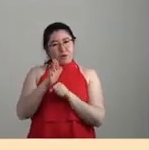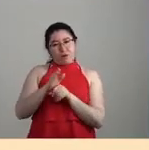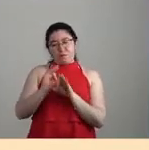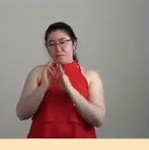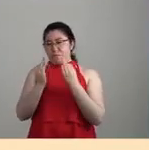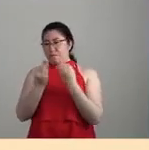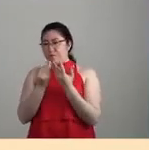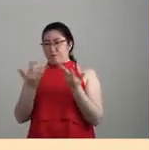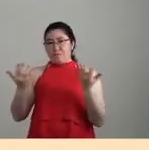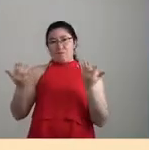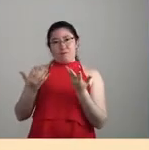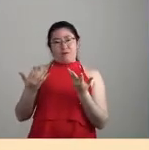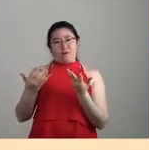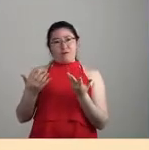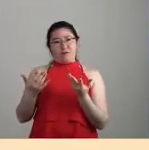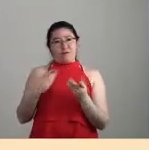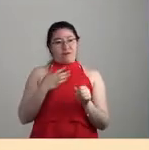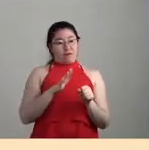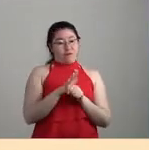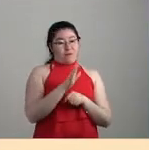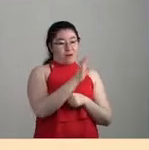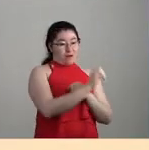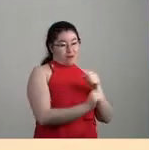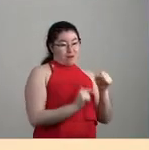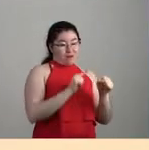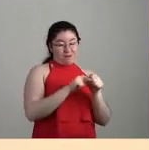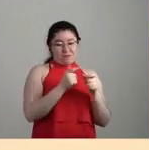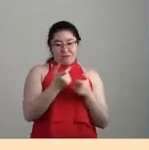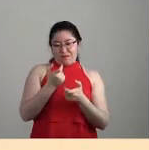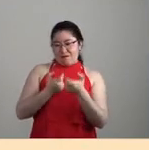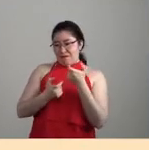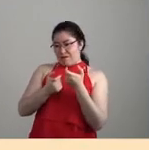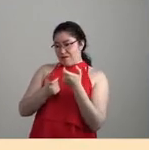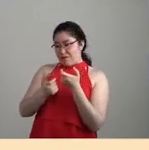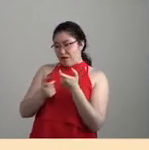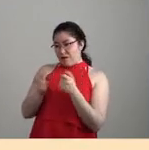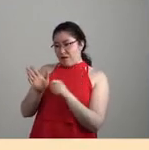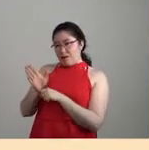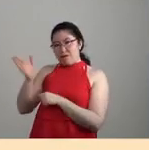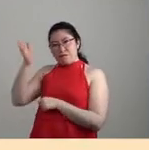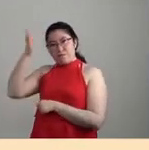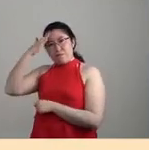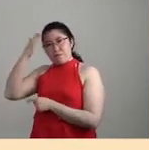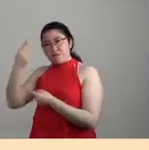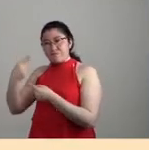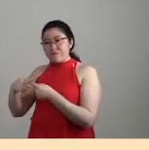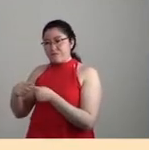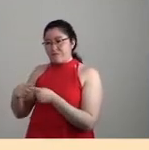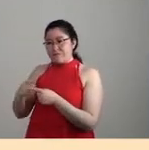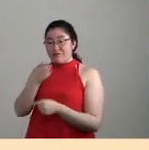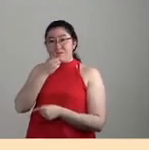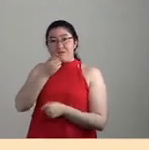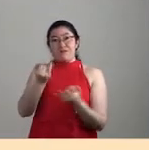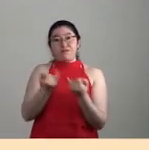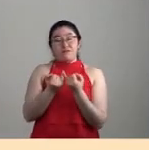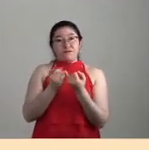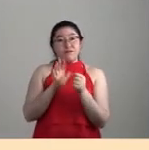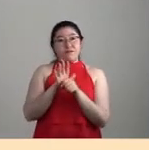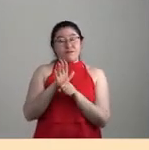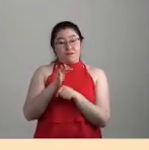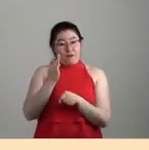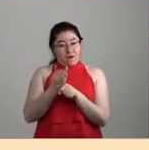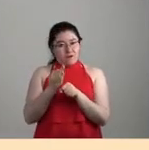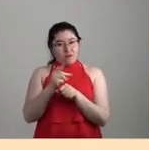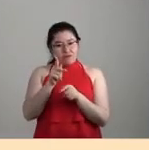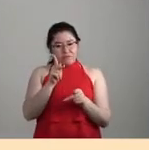entre la naturaleza, el capitalismo, las relaciones de poder, porque habría que decir que romper con este globalismo